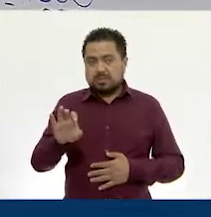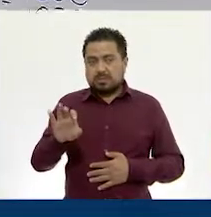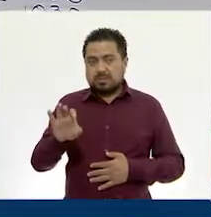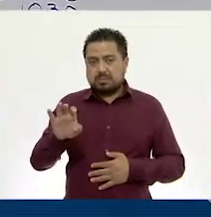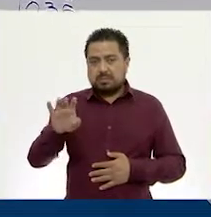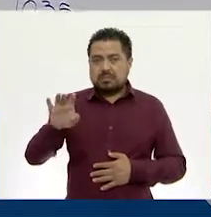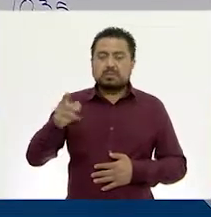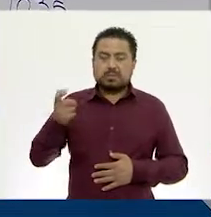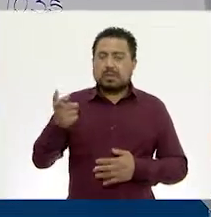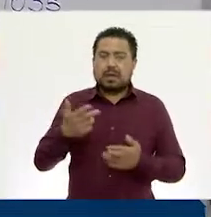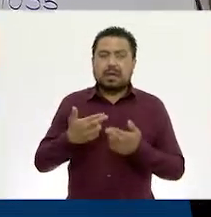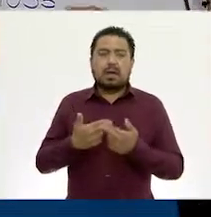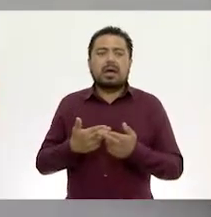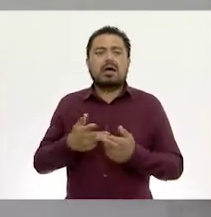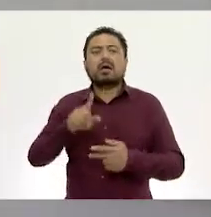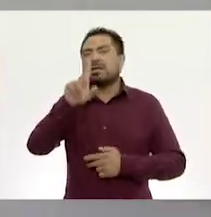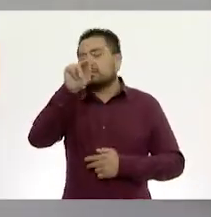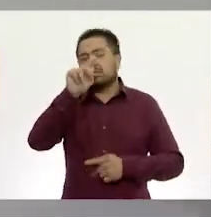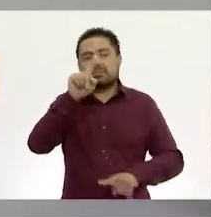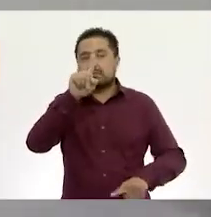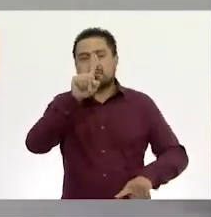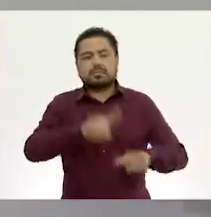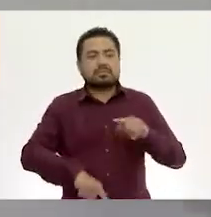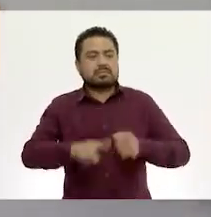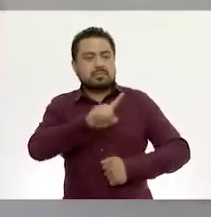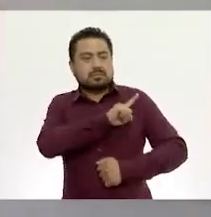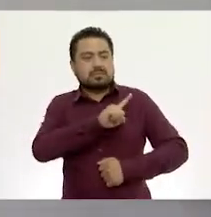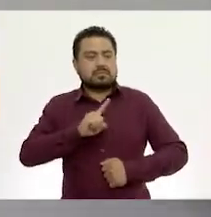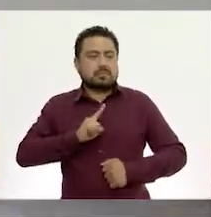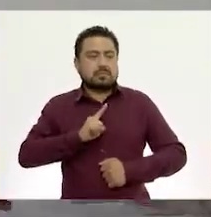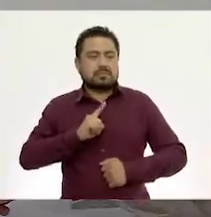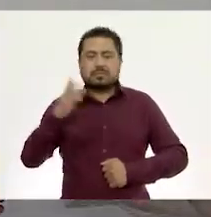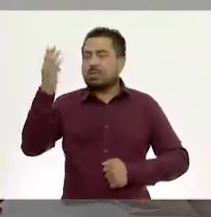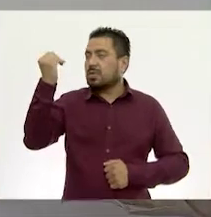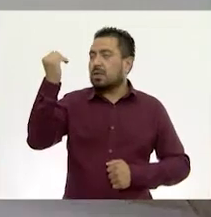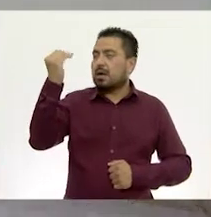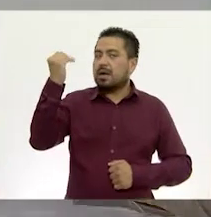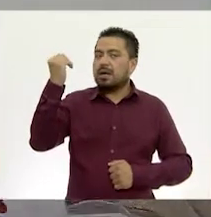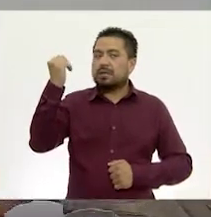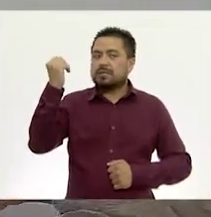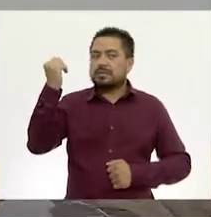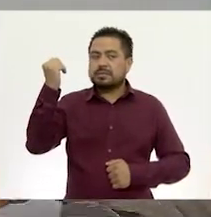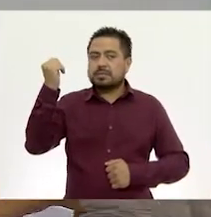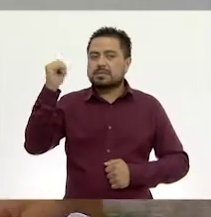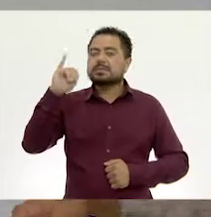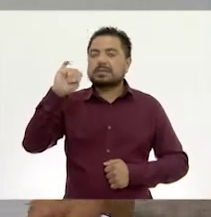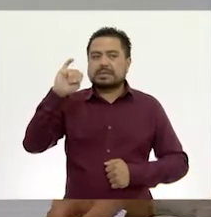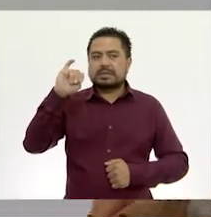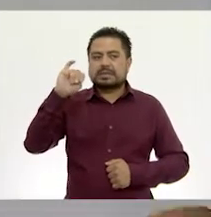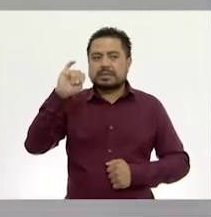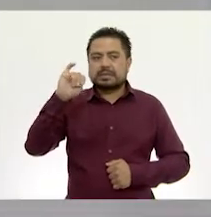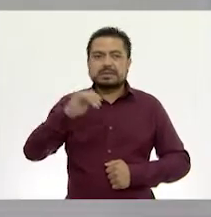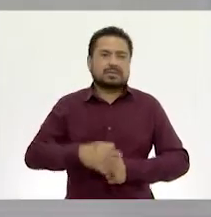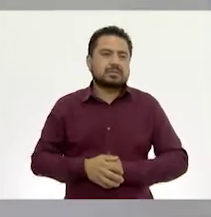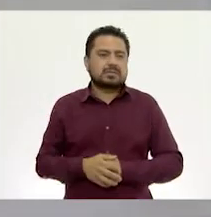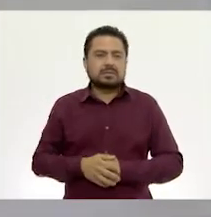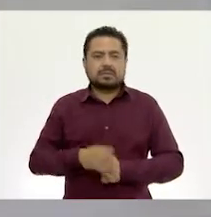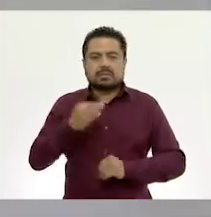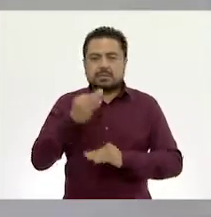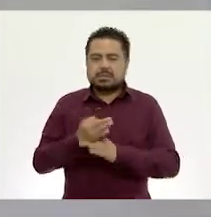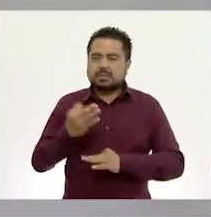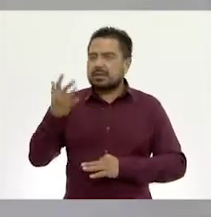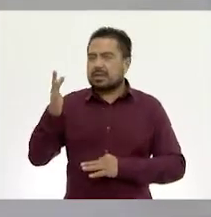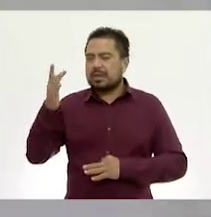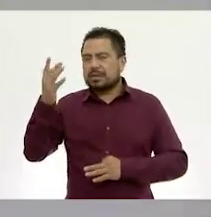aquí... Ah, no, le tenemos que... era 9, ¿no? Sí, porque le prestó. Sí, aquí ya es 10,